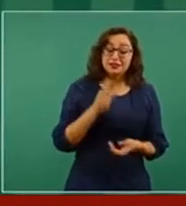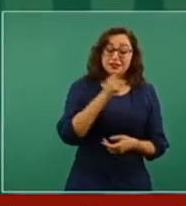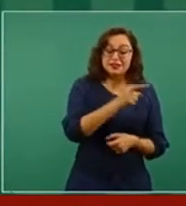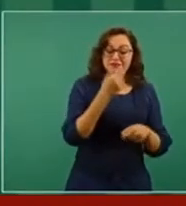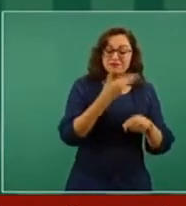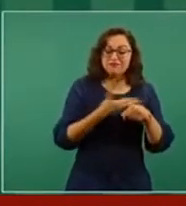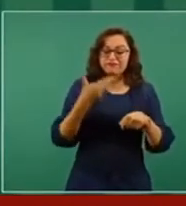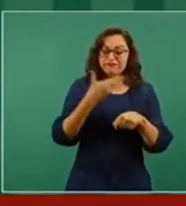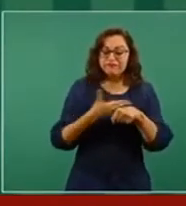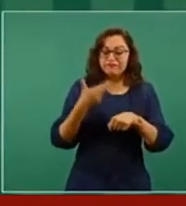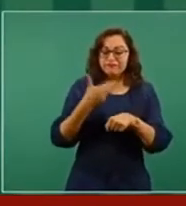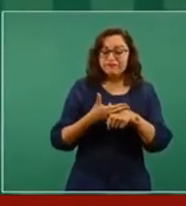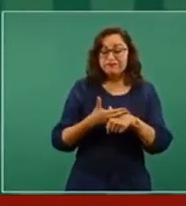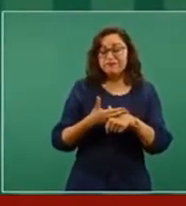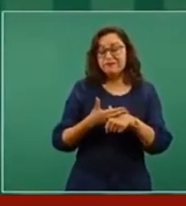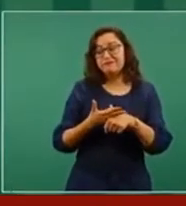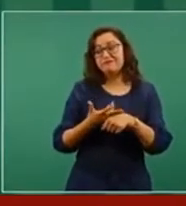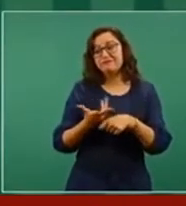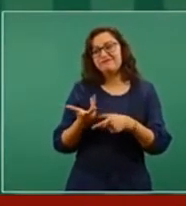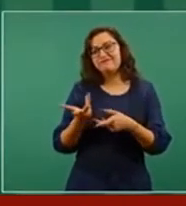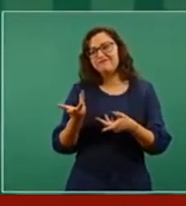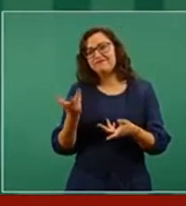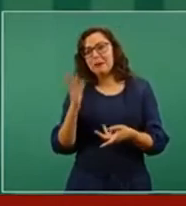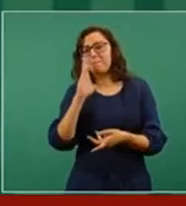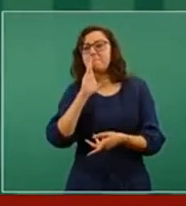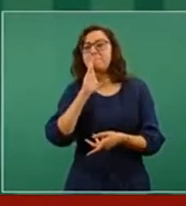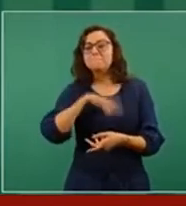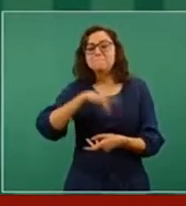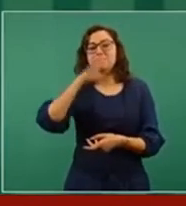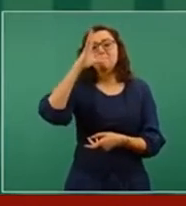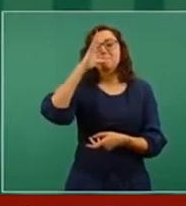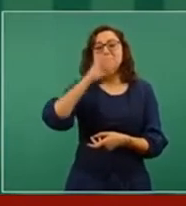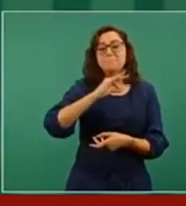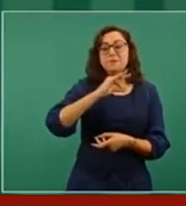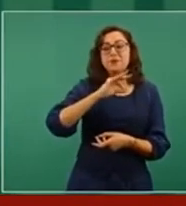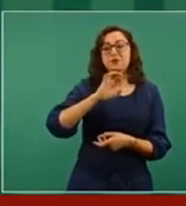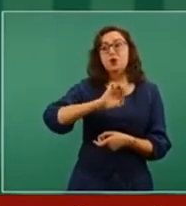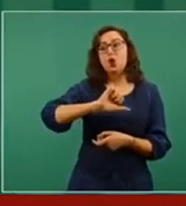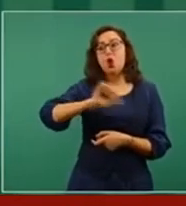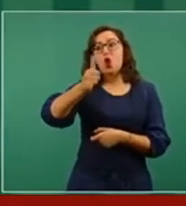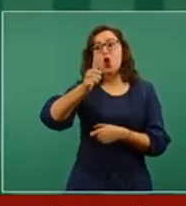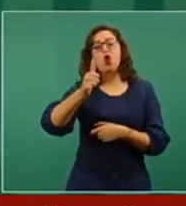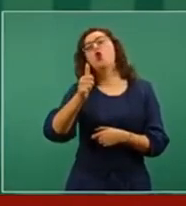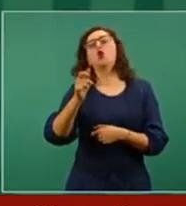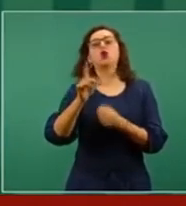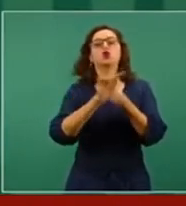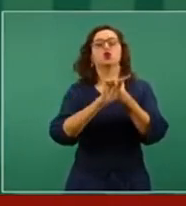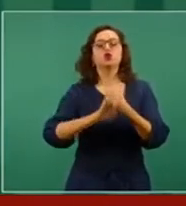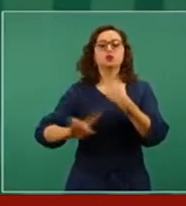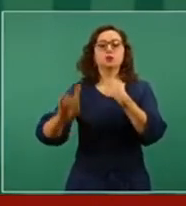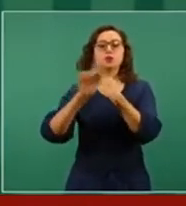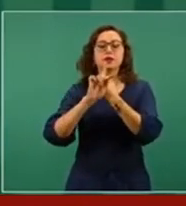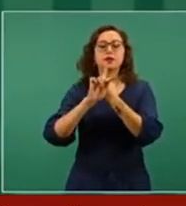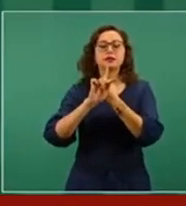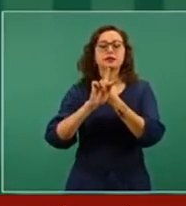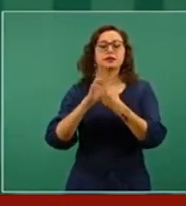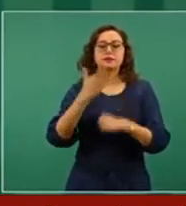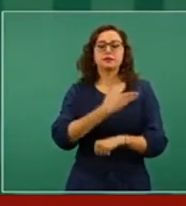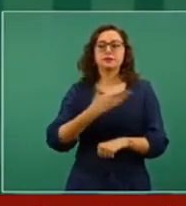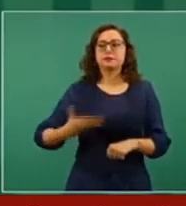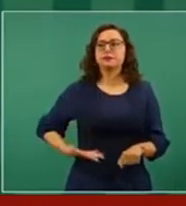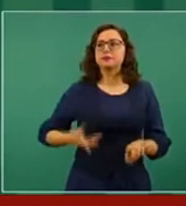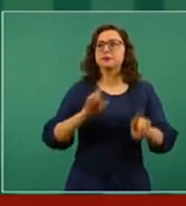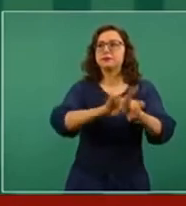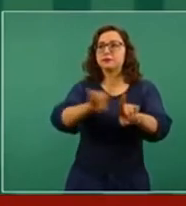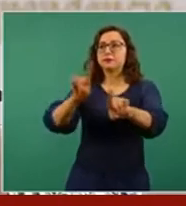irregularidades a presidentes de naciones